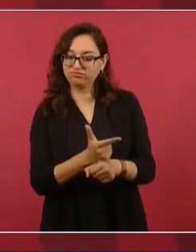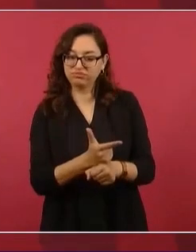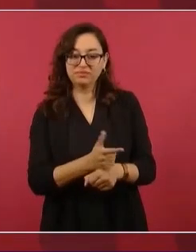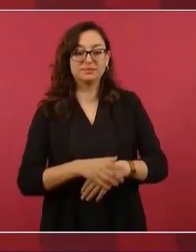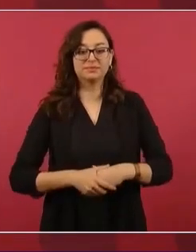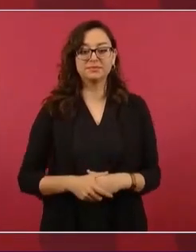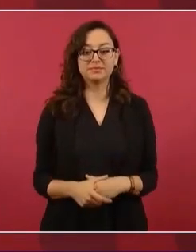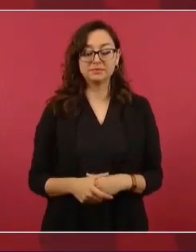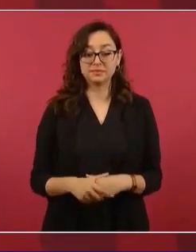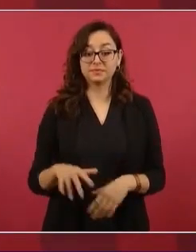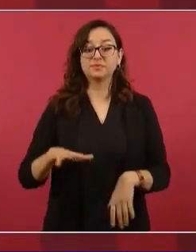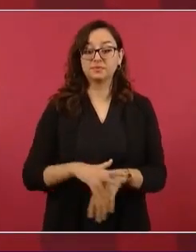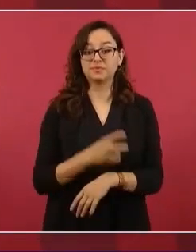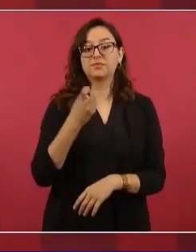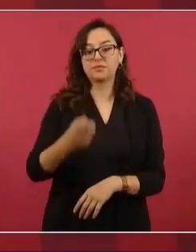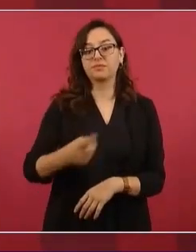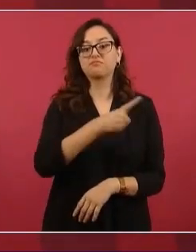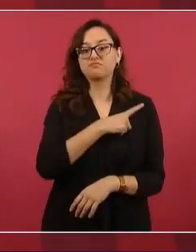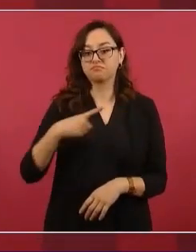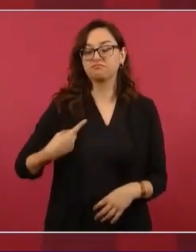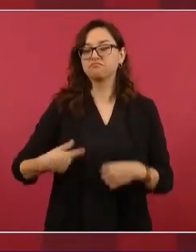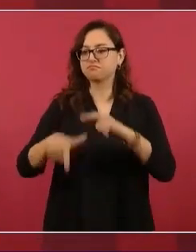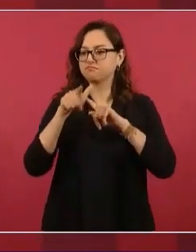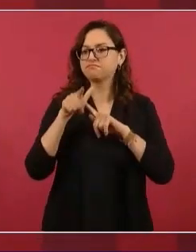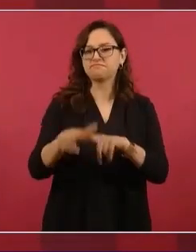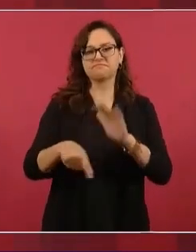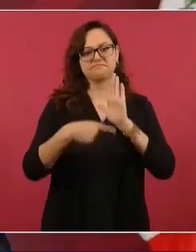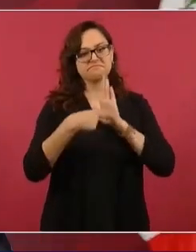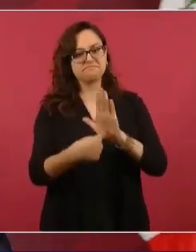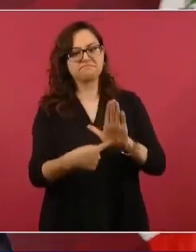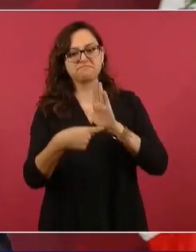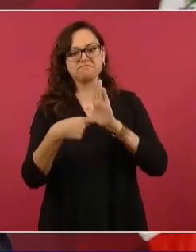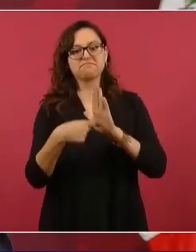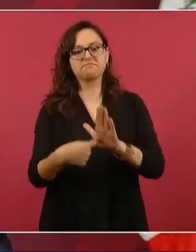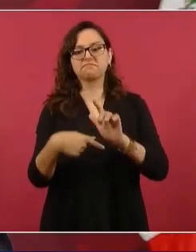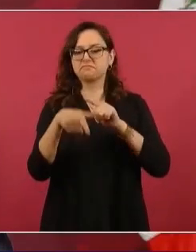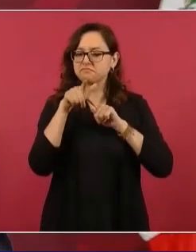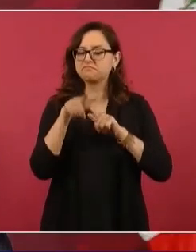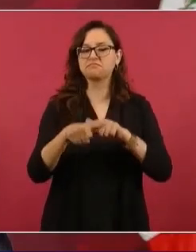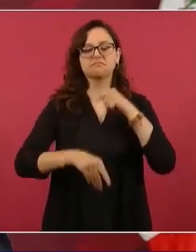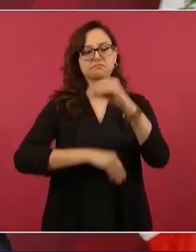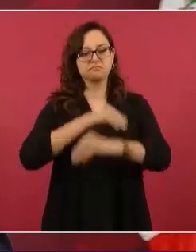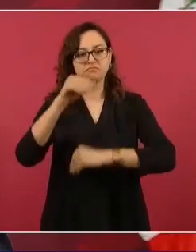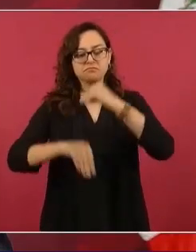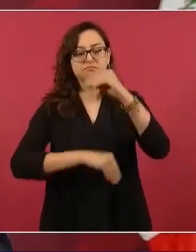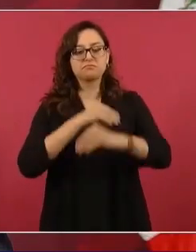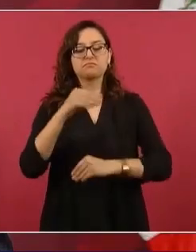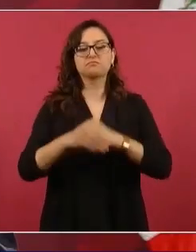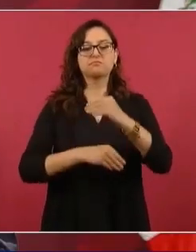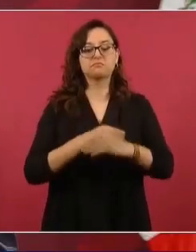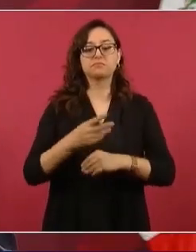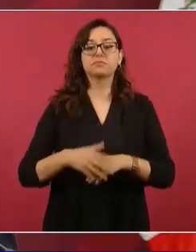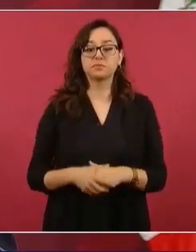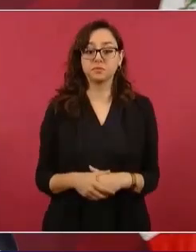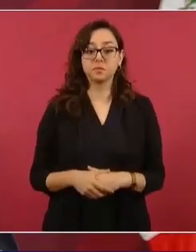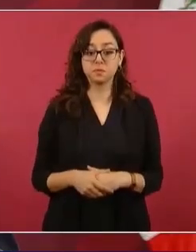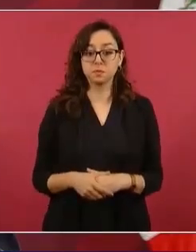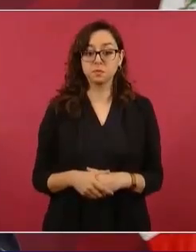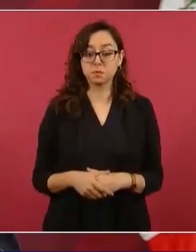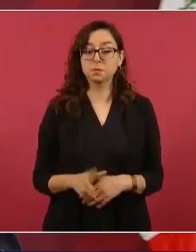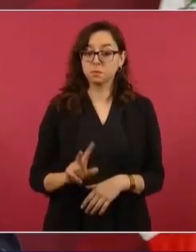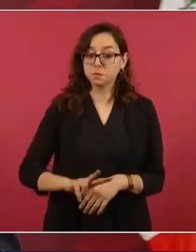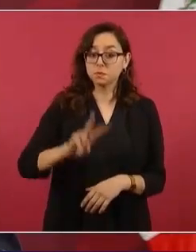Por eso hay que continuar con el debate, es bueno